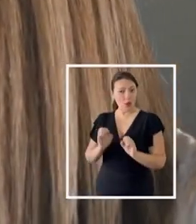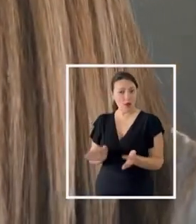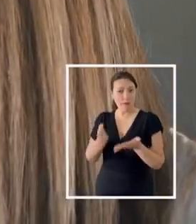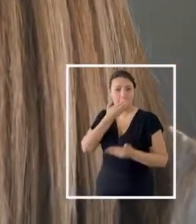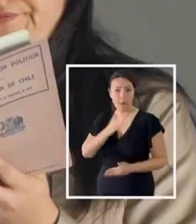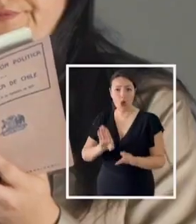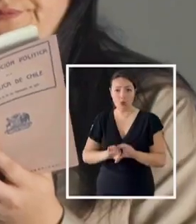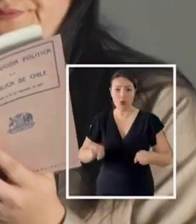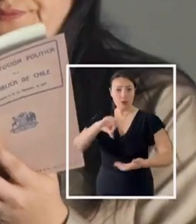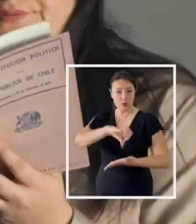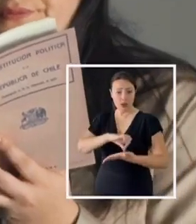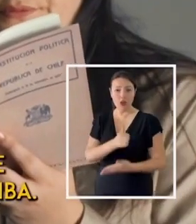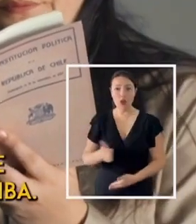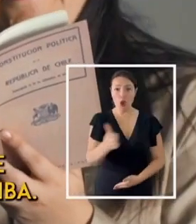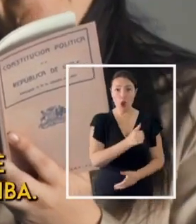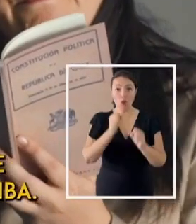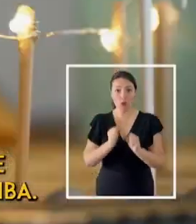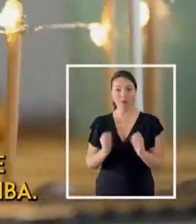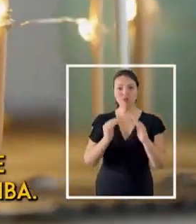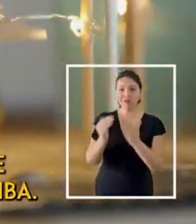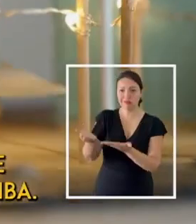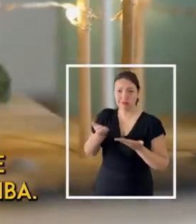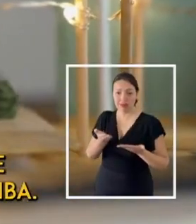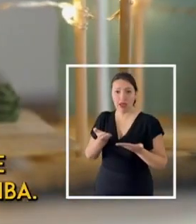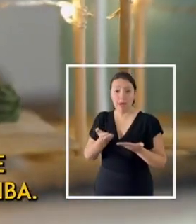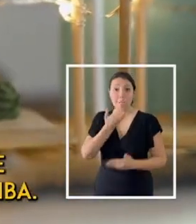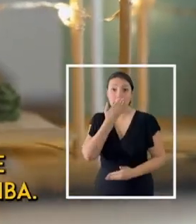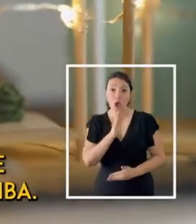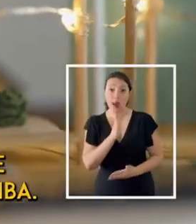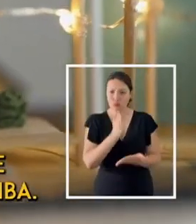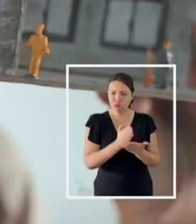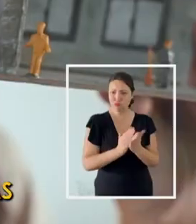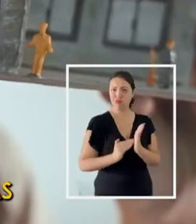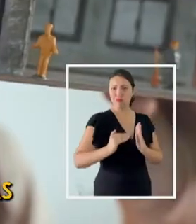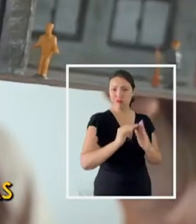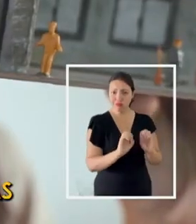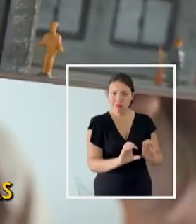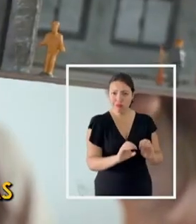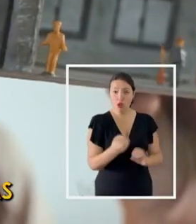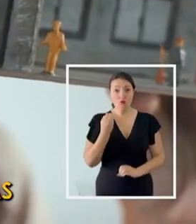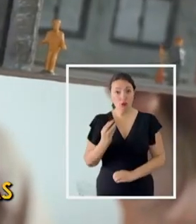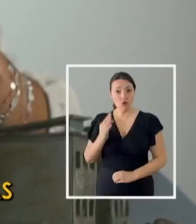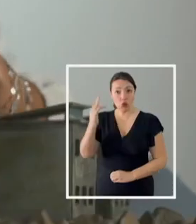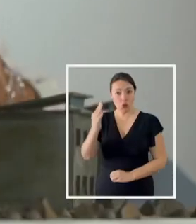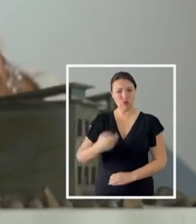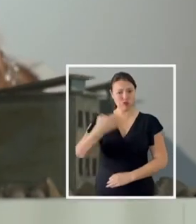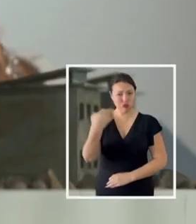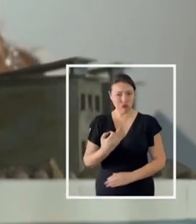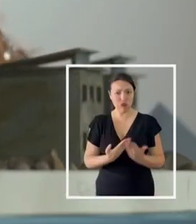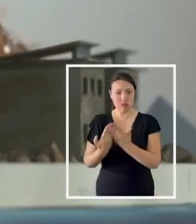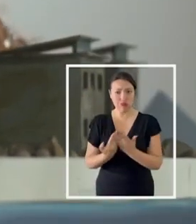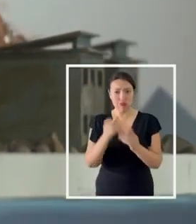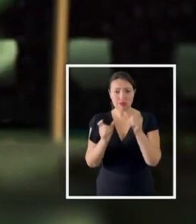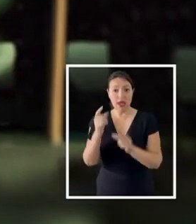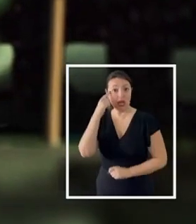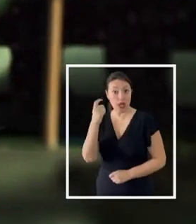vivienda Pero Chile puede recuperarse Comprometernos con un país Donde todos tengamos un techo Que nos reciba Mejorar el nivel de nuestras escuelas Y garantizarle